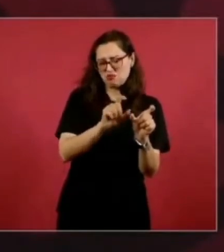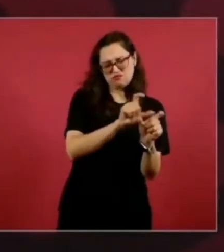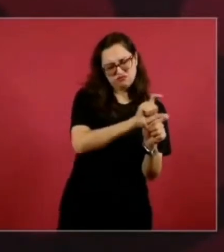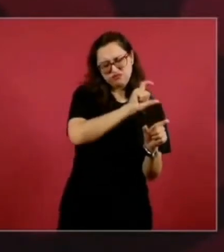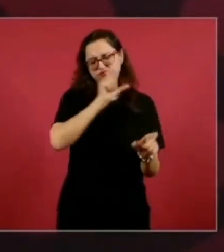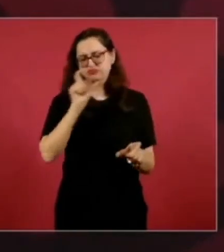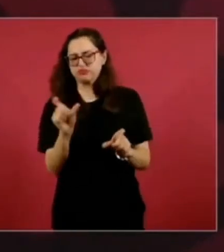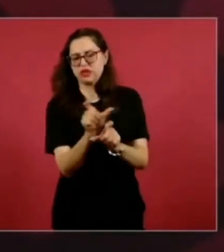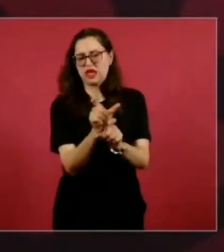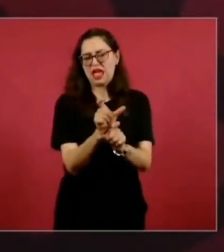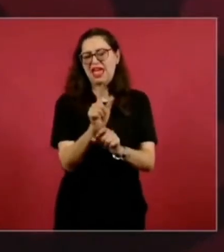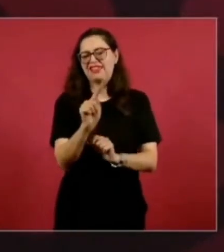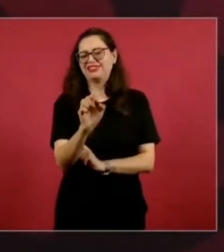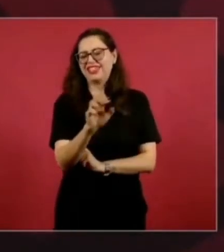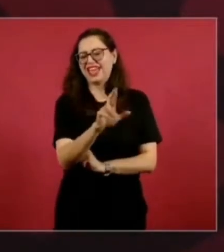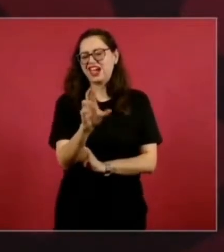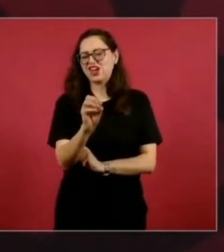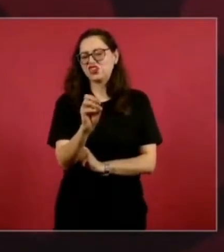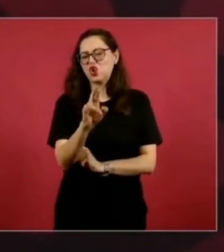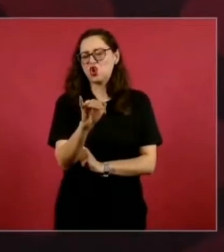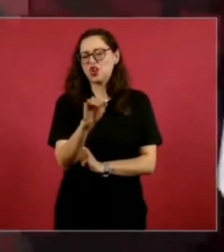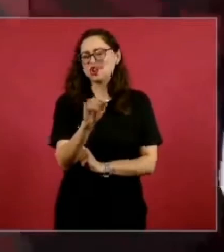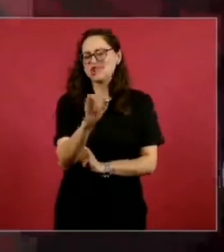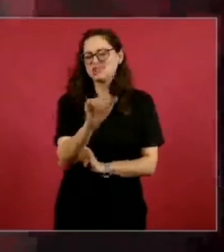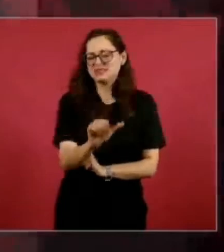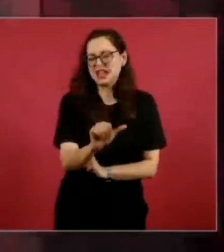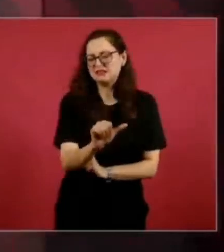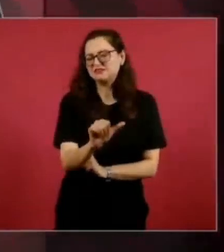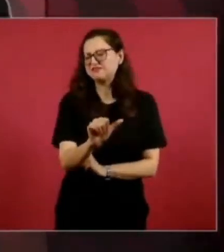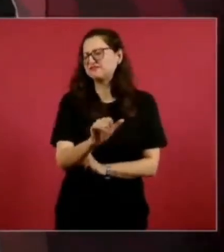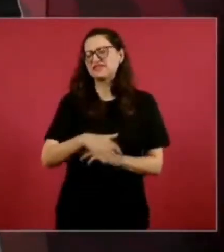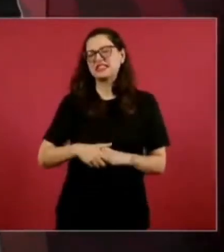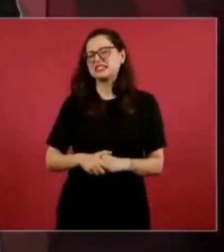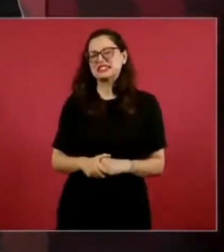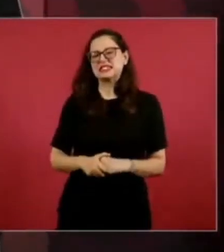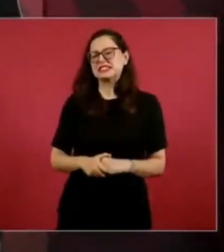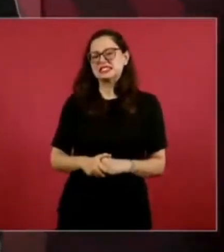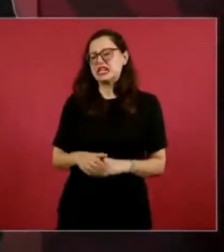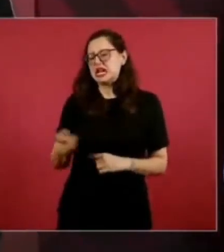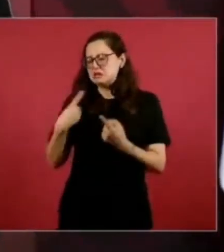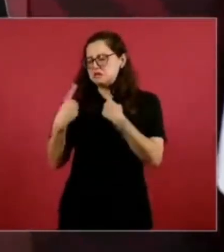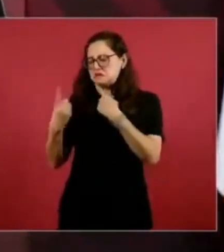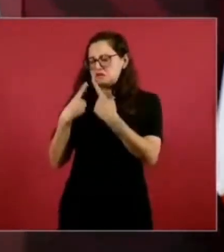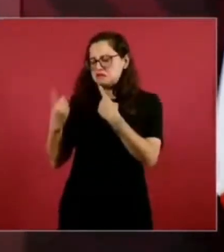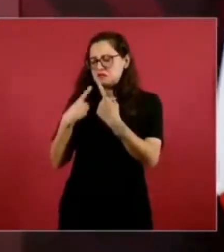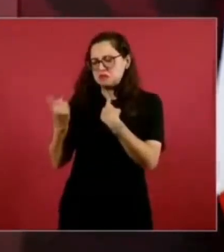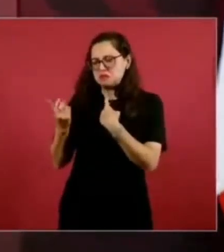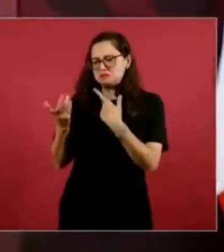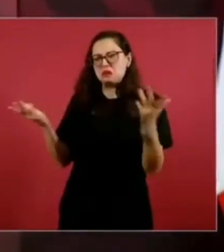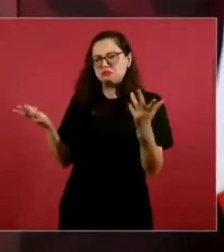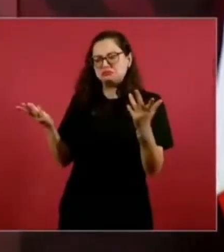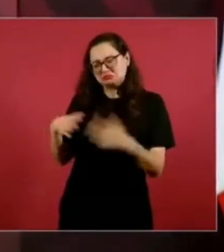Y al final no le enviaron y dijo, me convenció de que no,